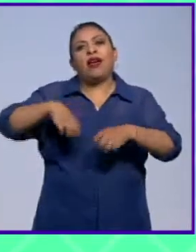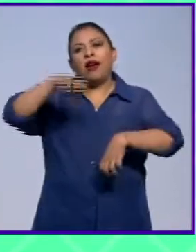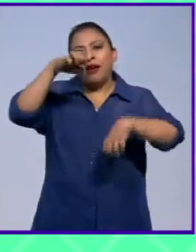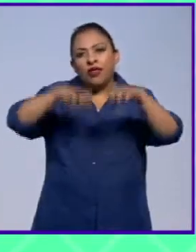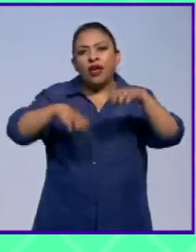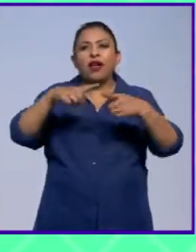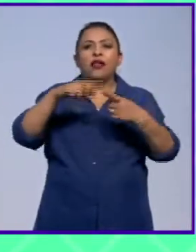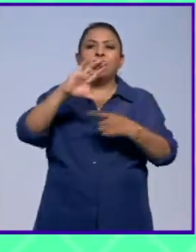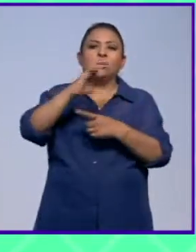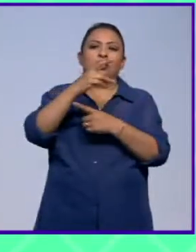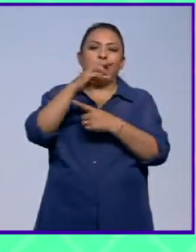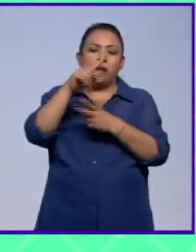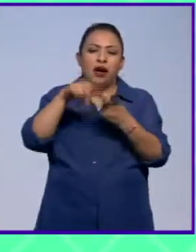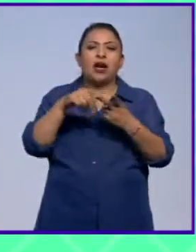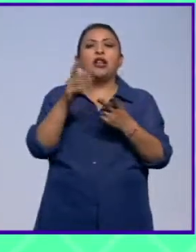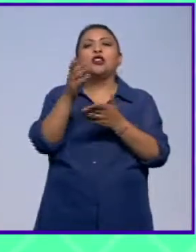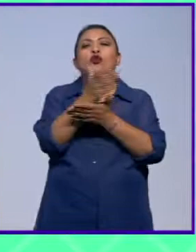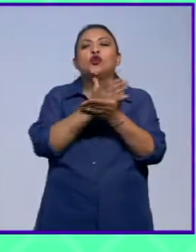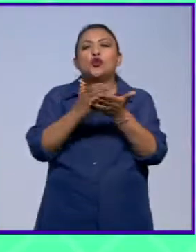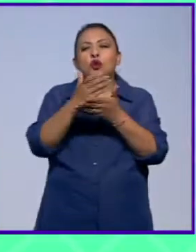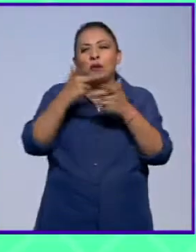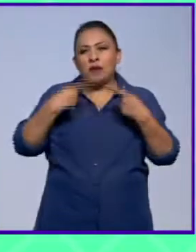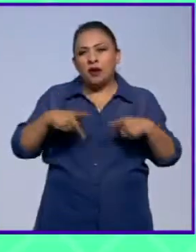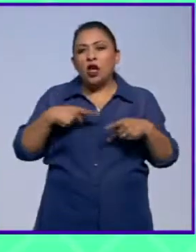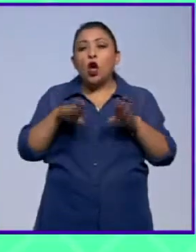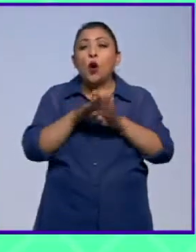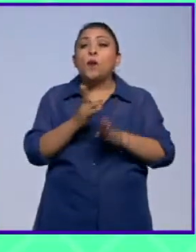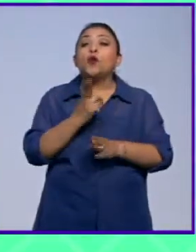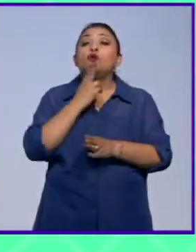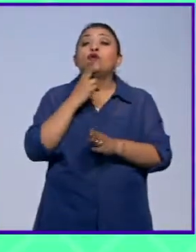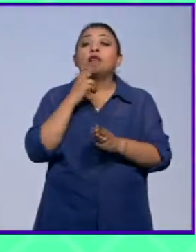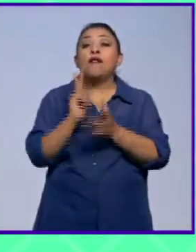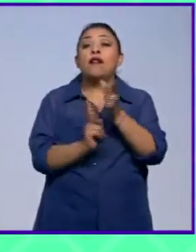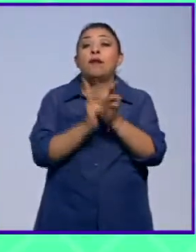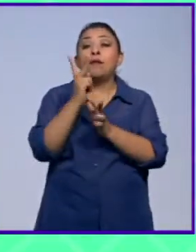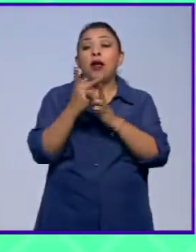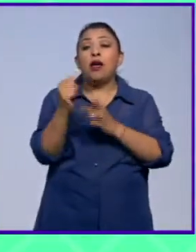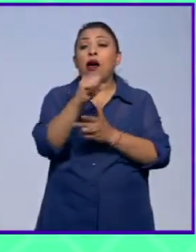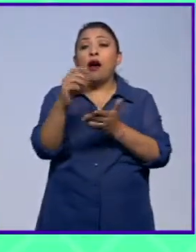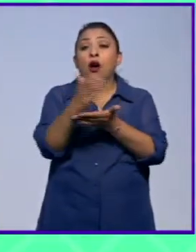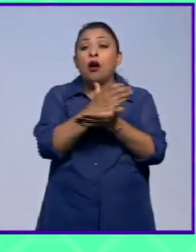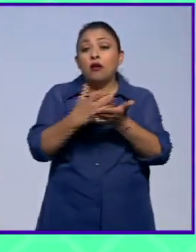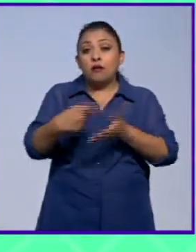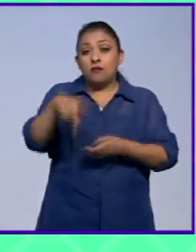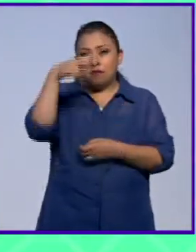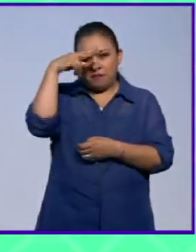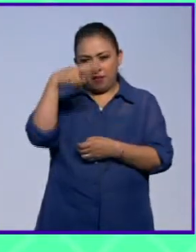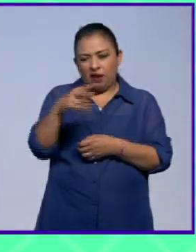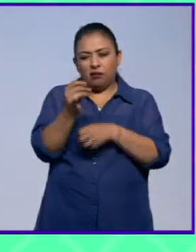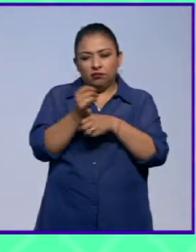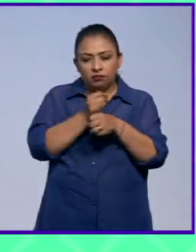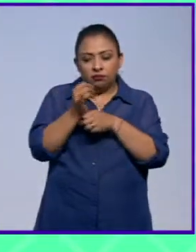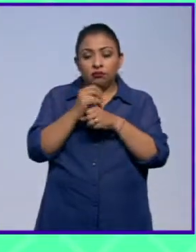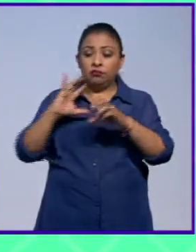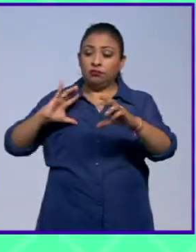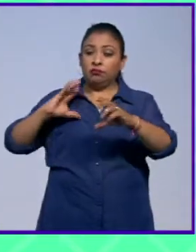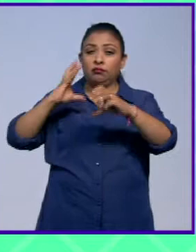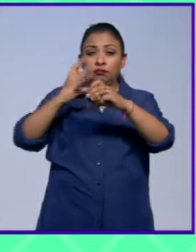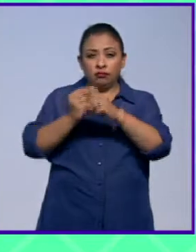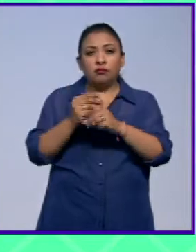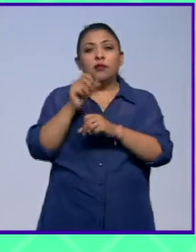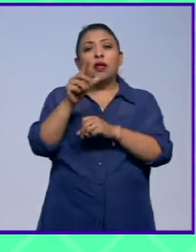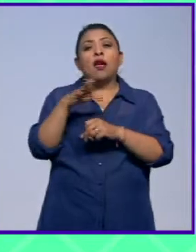Los chamanes, los curanderos, cómo se usaban las plantas medicinales en México. La retrospectiva la